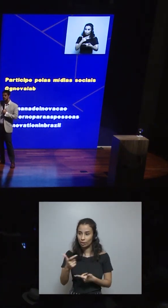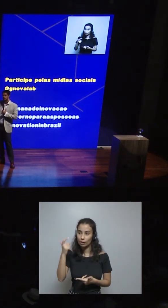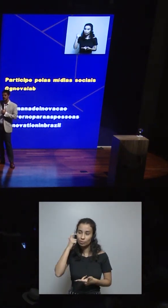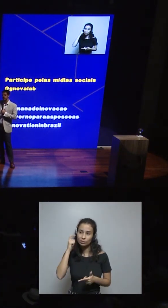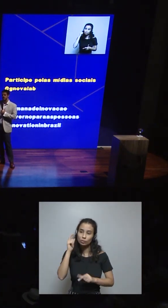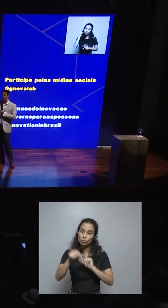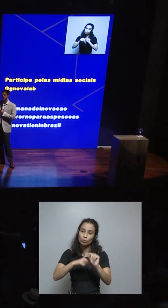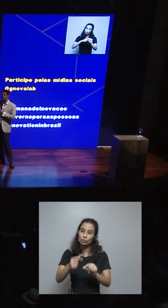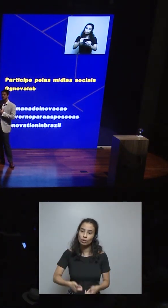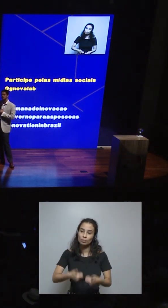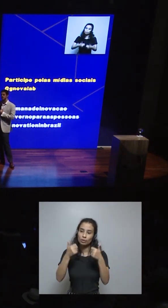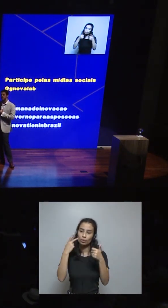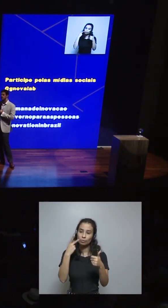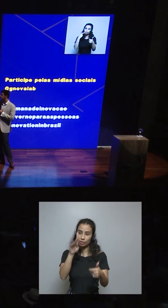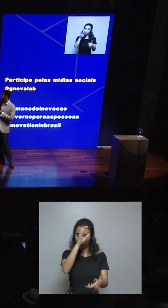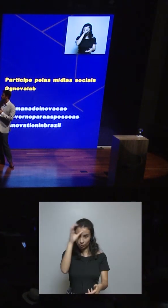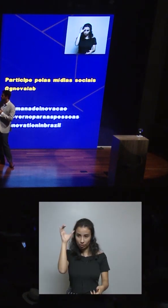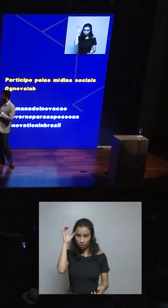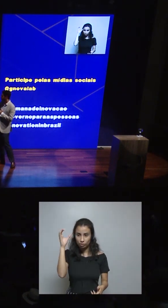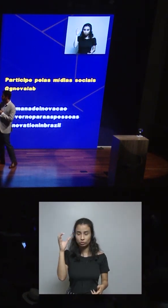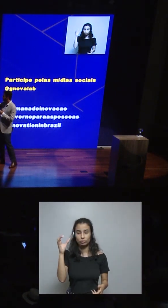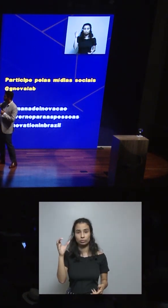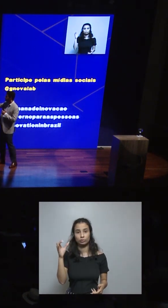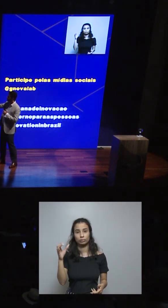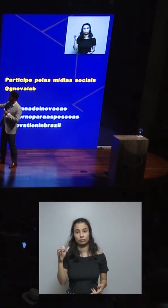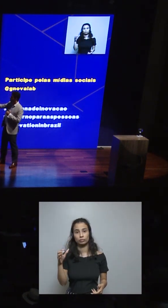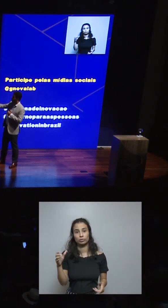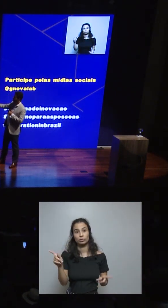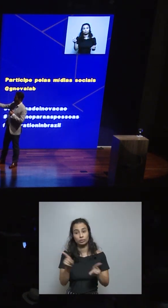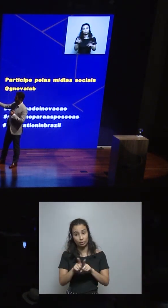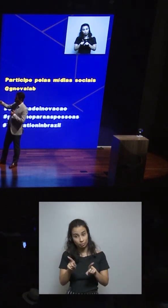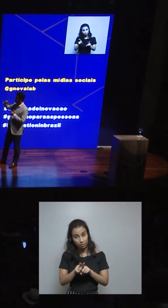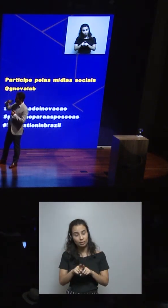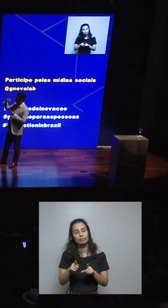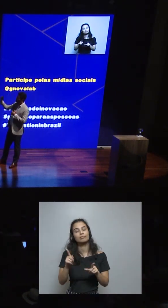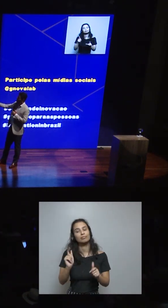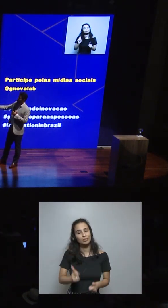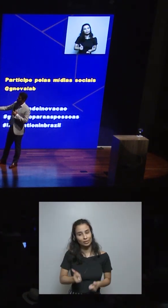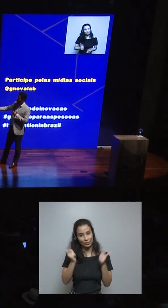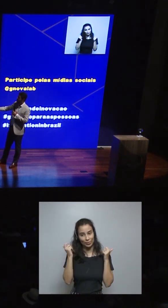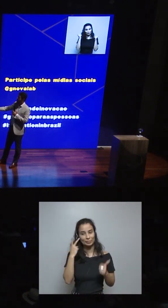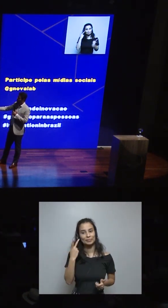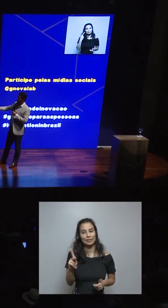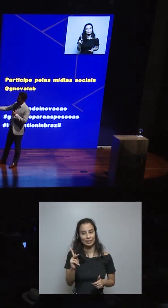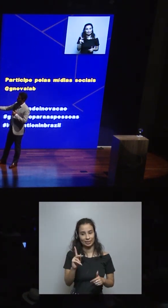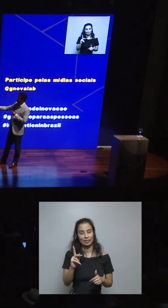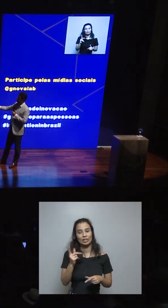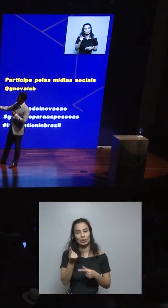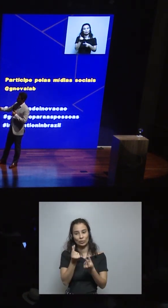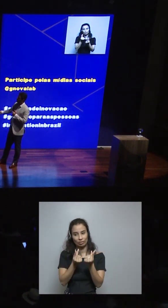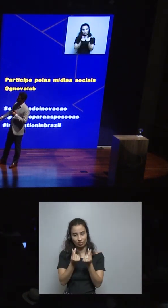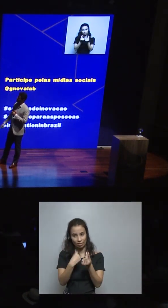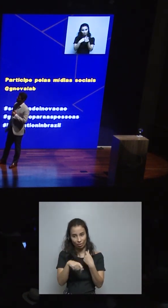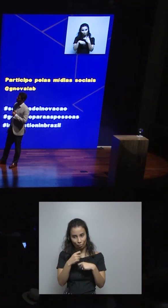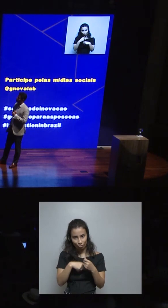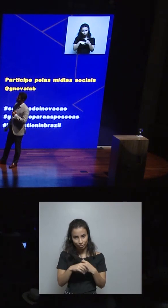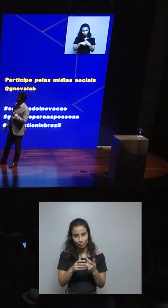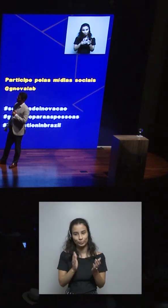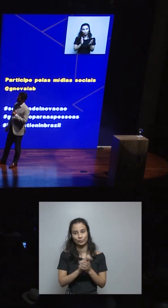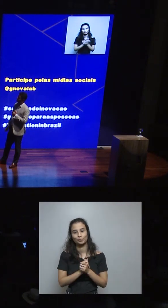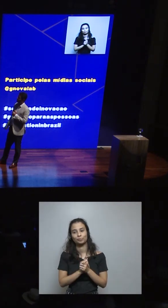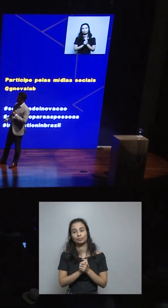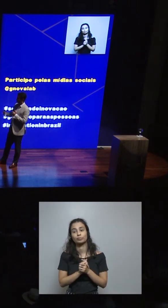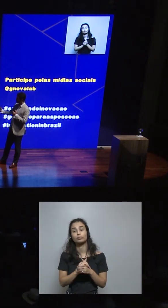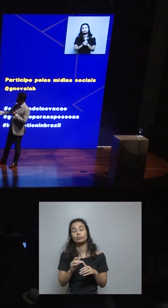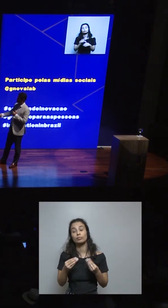Mostrando aquí, cuando usted trabaja, pensando en lo que es mejor para su cliente, eso también se muestra mejor para su negocio. Entonces, dimos simplicidad y